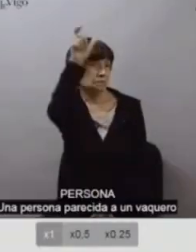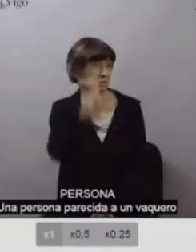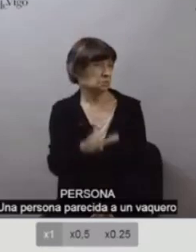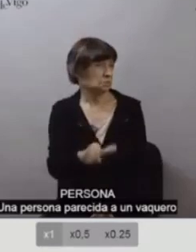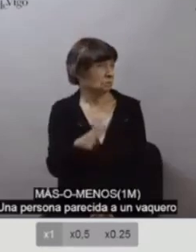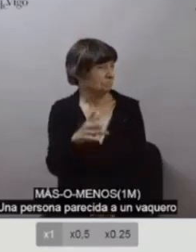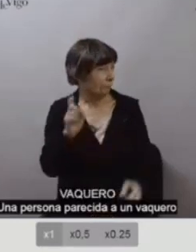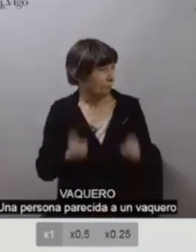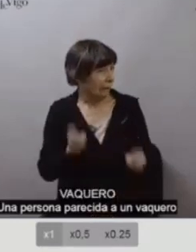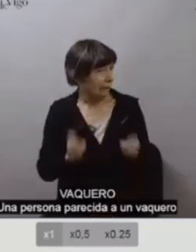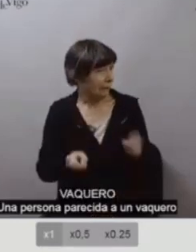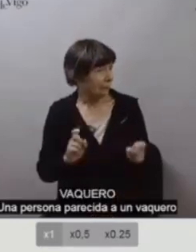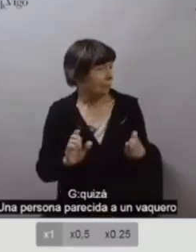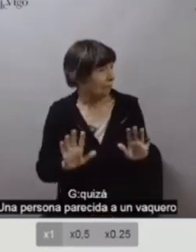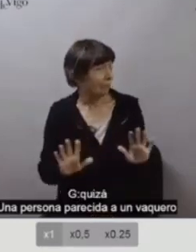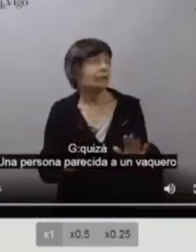Gracias.